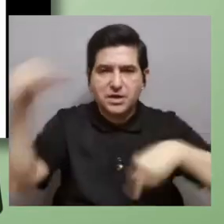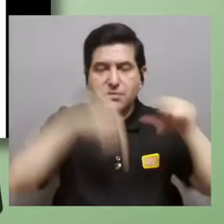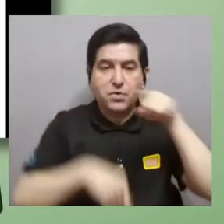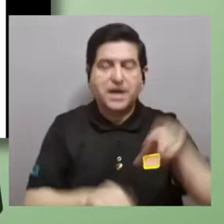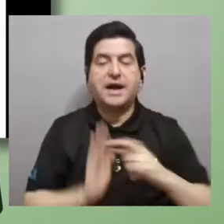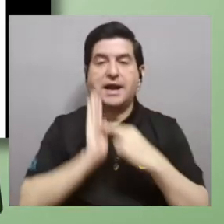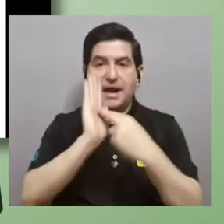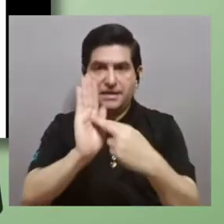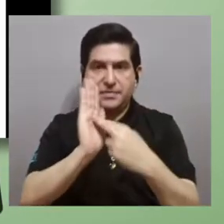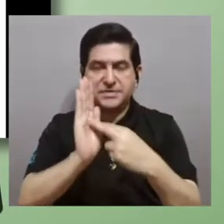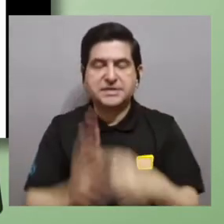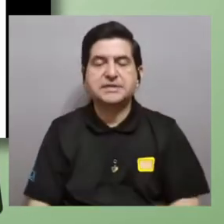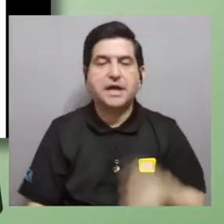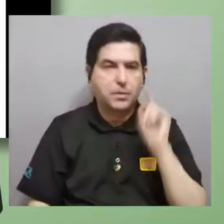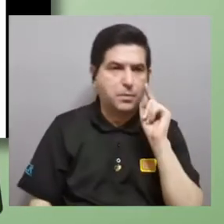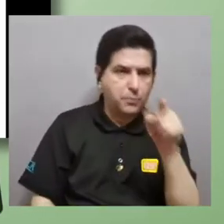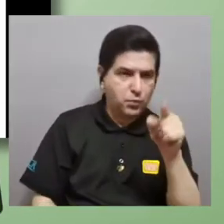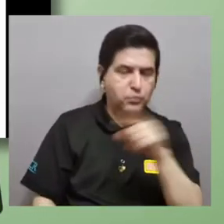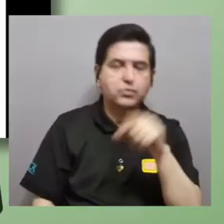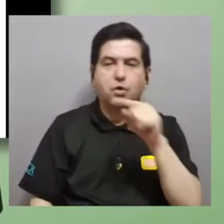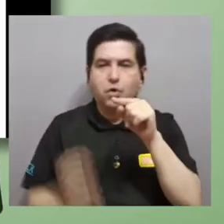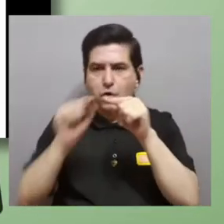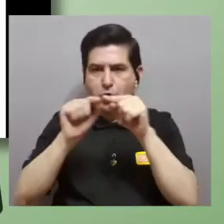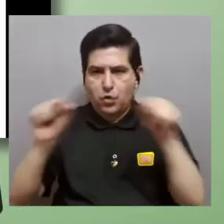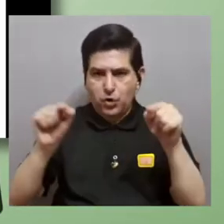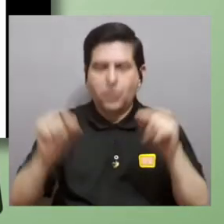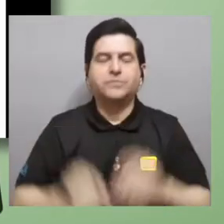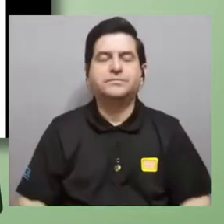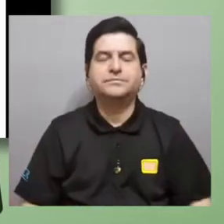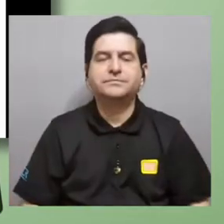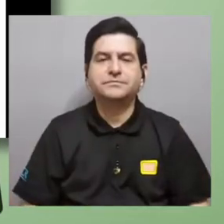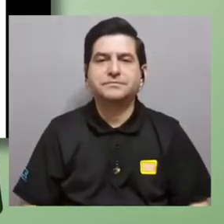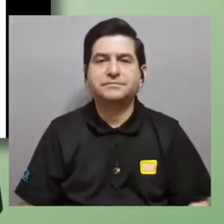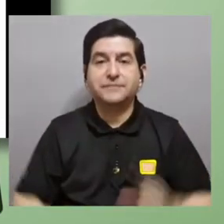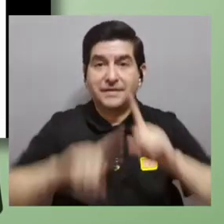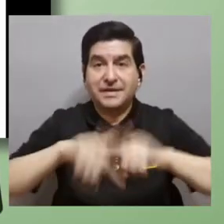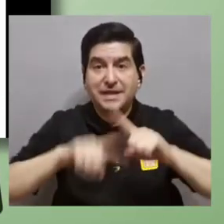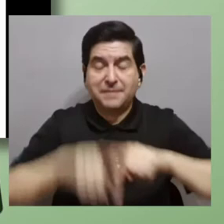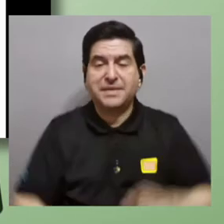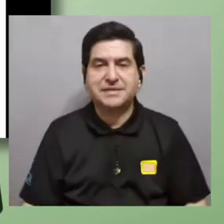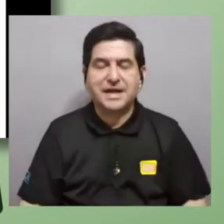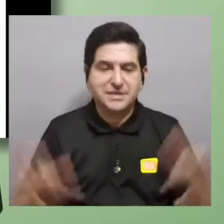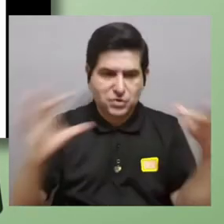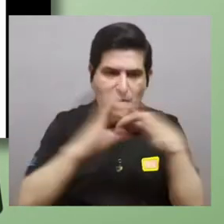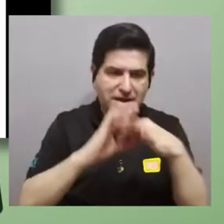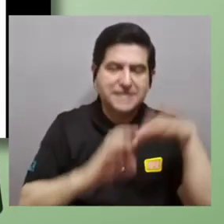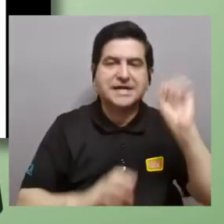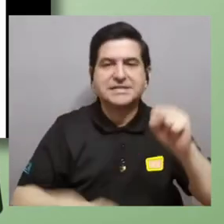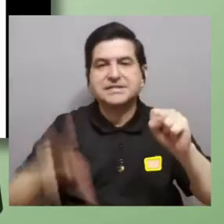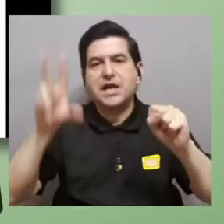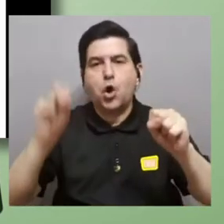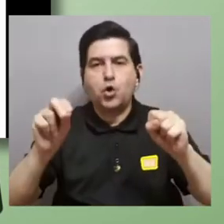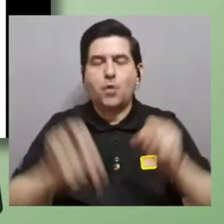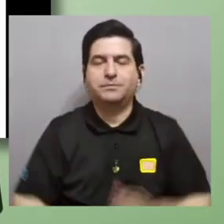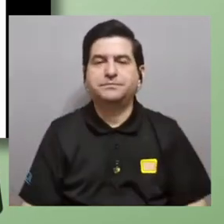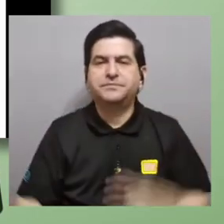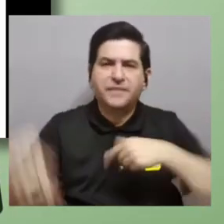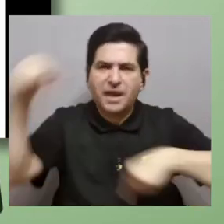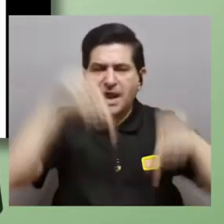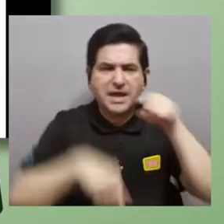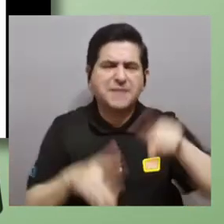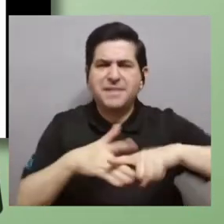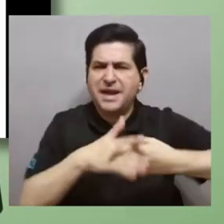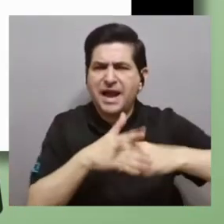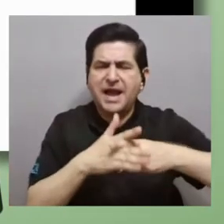representamos los electrones con puntos o con guiones según sean no en las antes o en las antes en